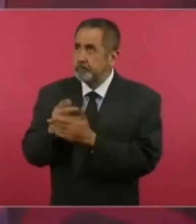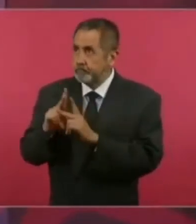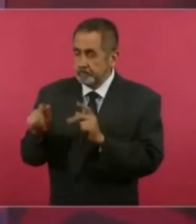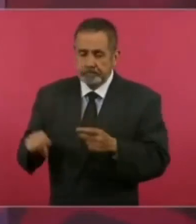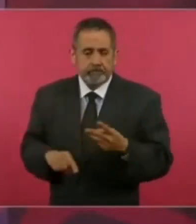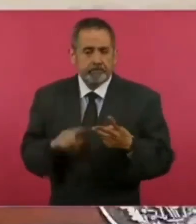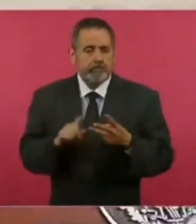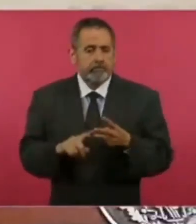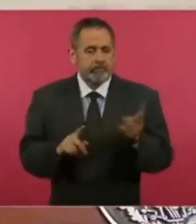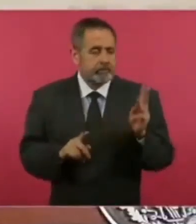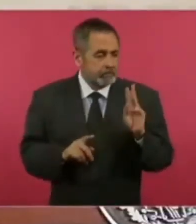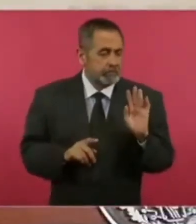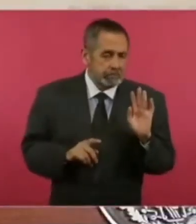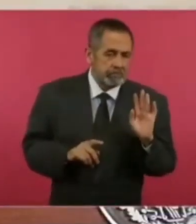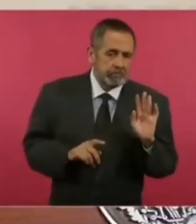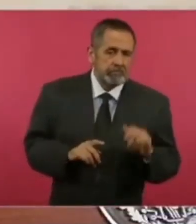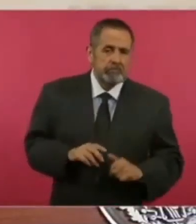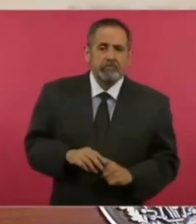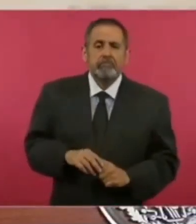y bueno